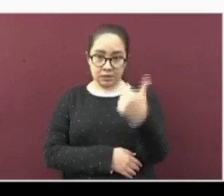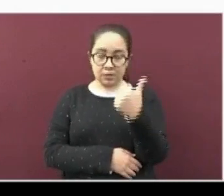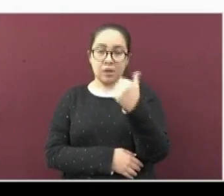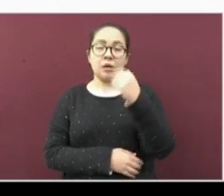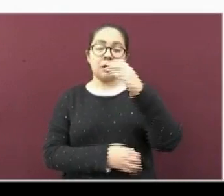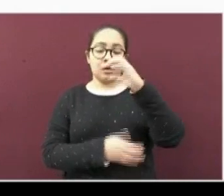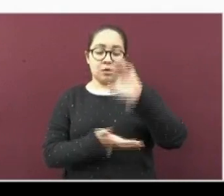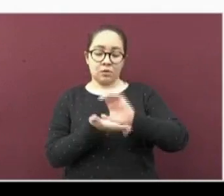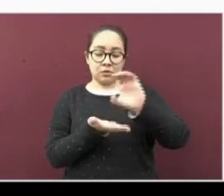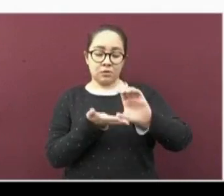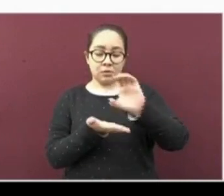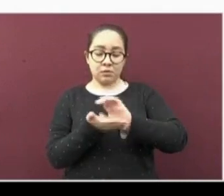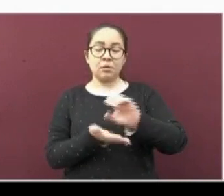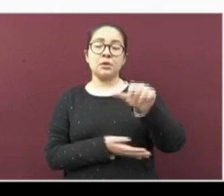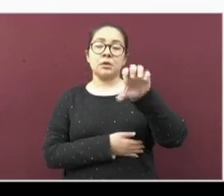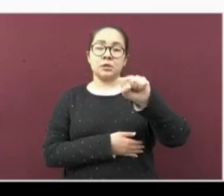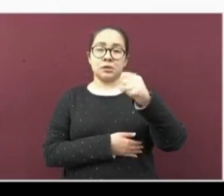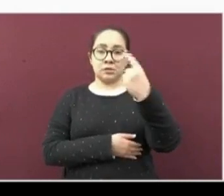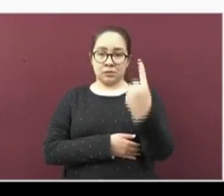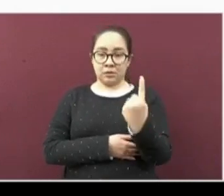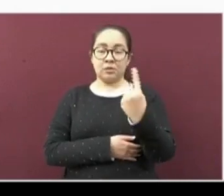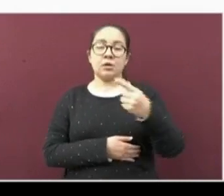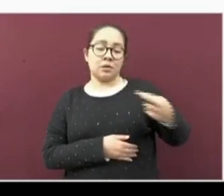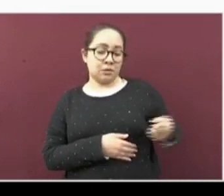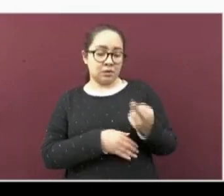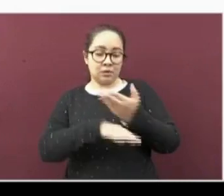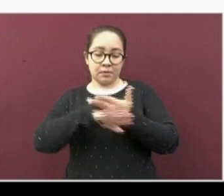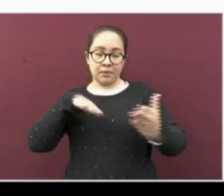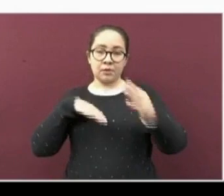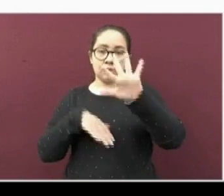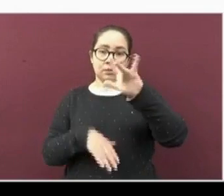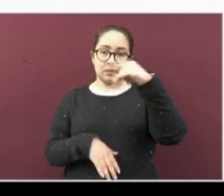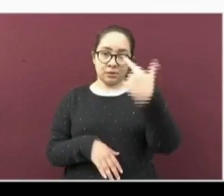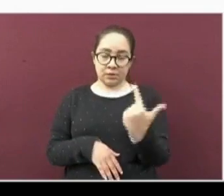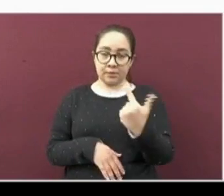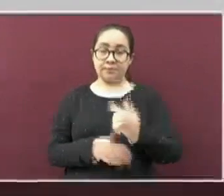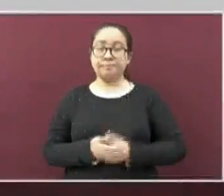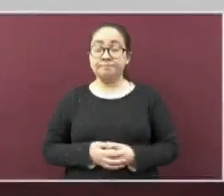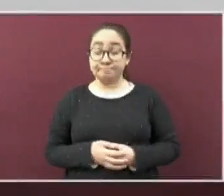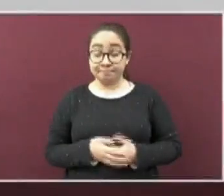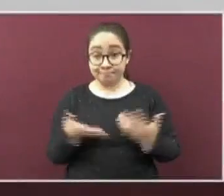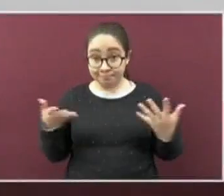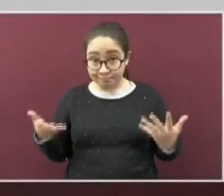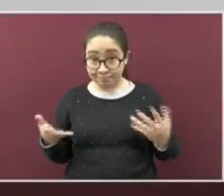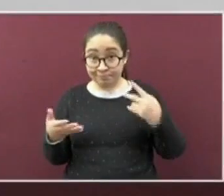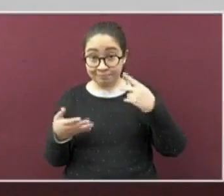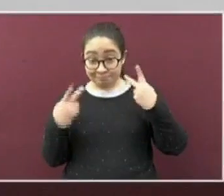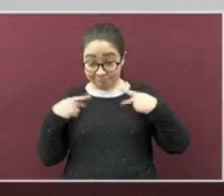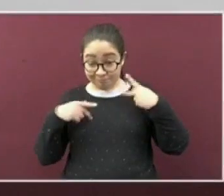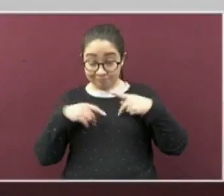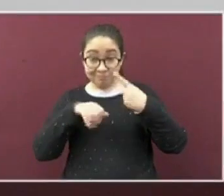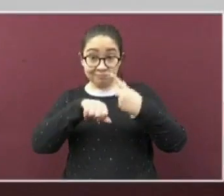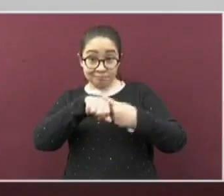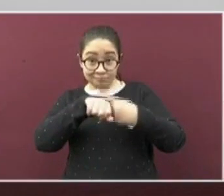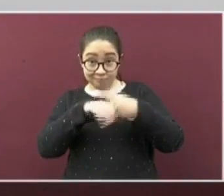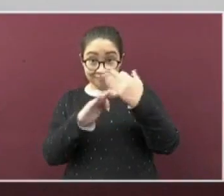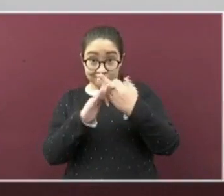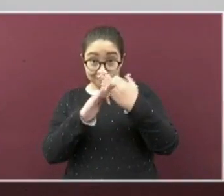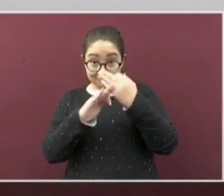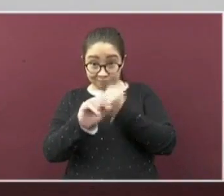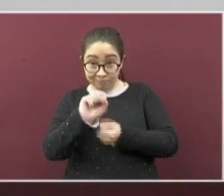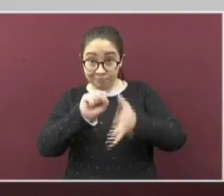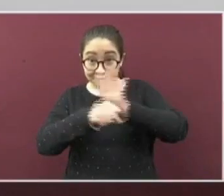Cosoleacaque, 61. Y Río Blanco, 57. Como podemos observar, los pacientes que se encuentran con su